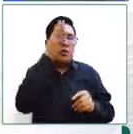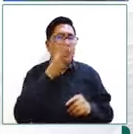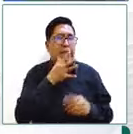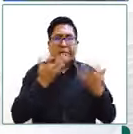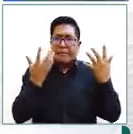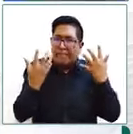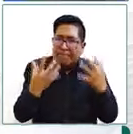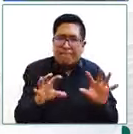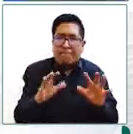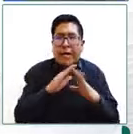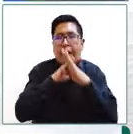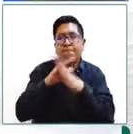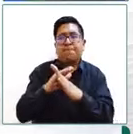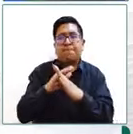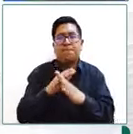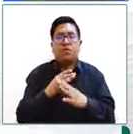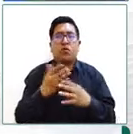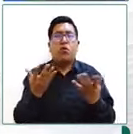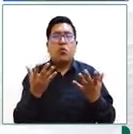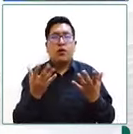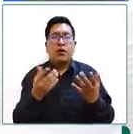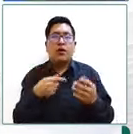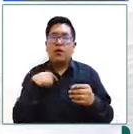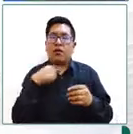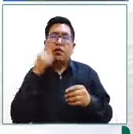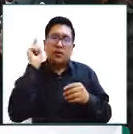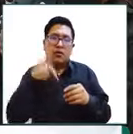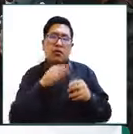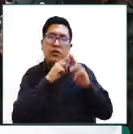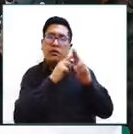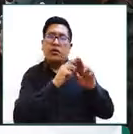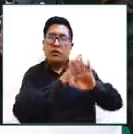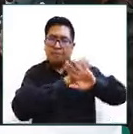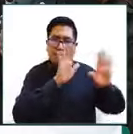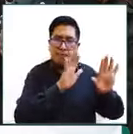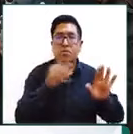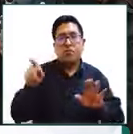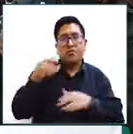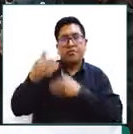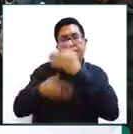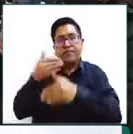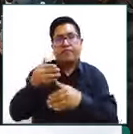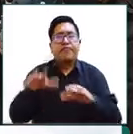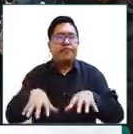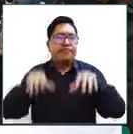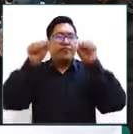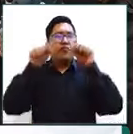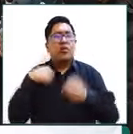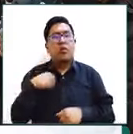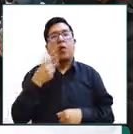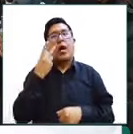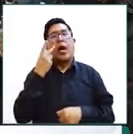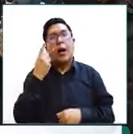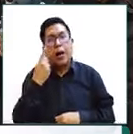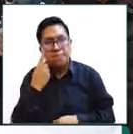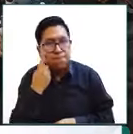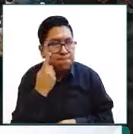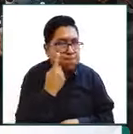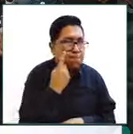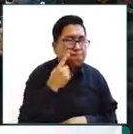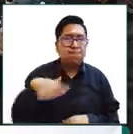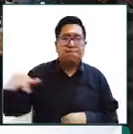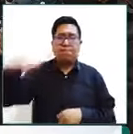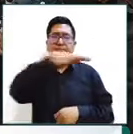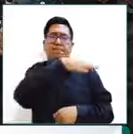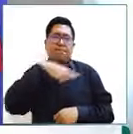no se vean temerosos de asumir el cuidado de sus nietos, ¿no?, porque muchas veces y esto han debido ver las personas que trabajan en este